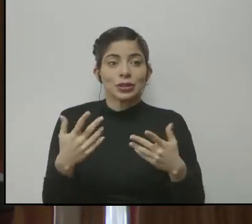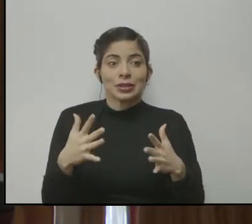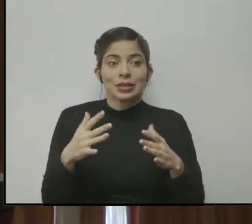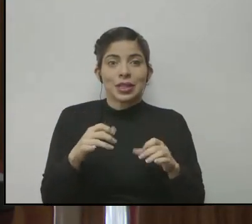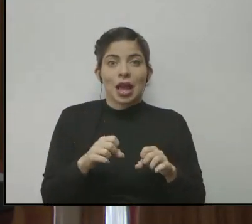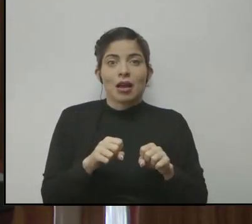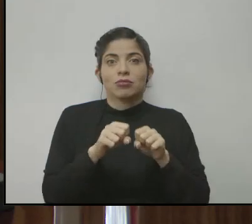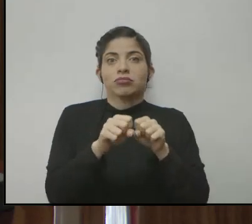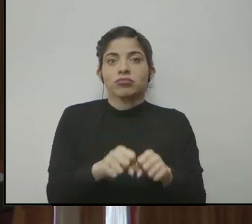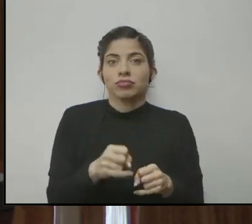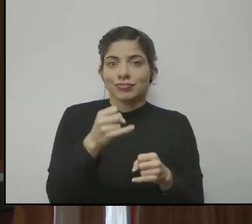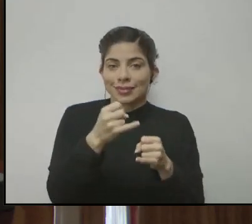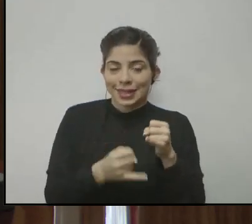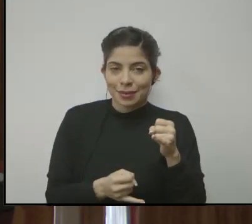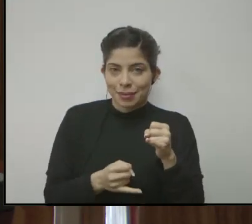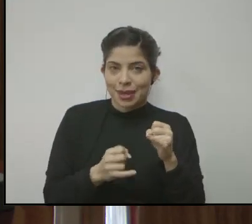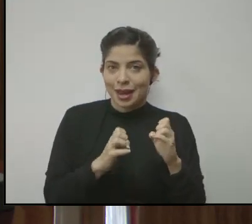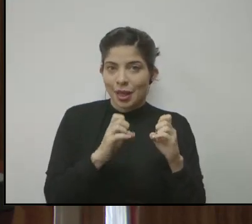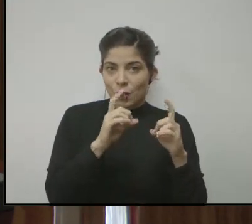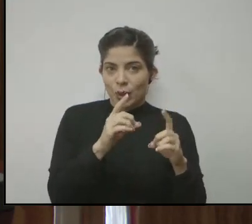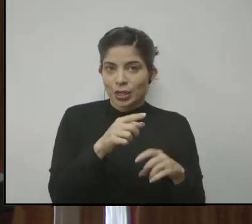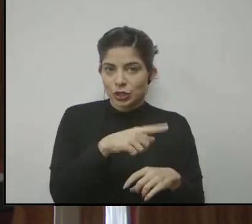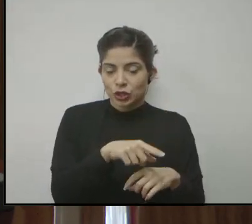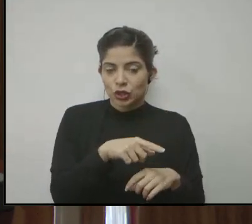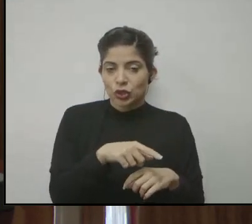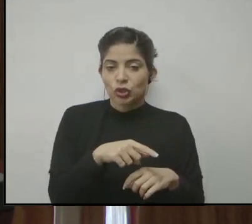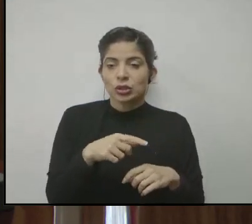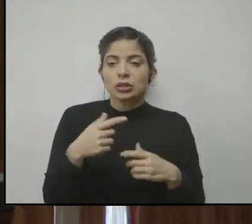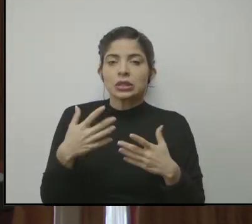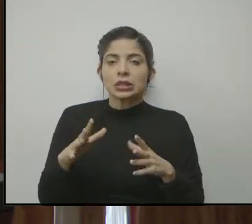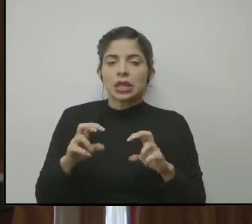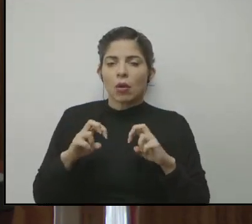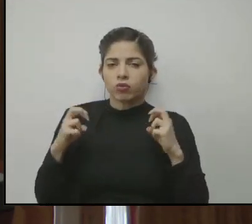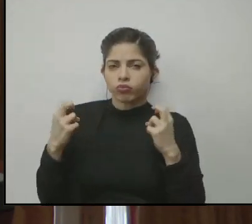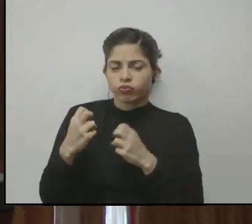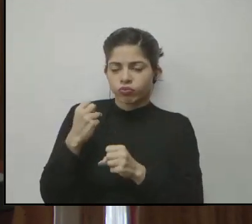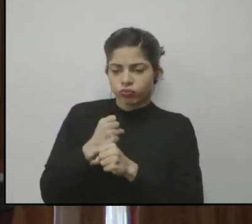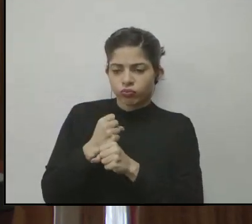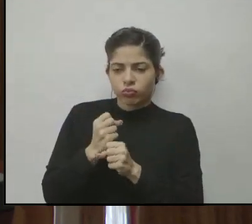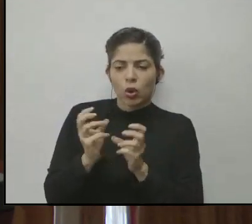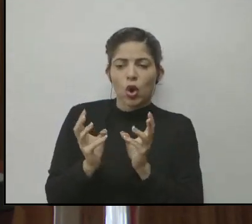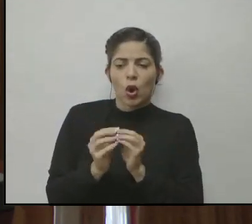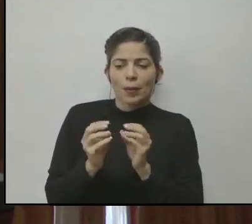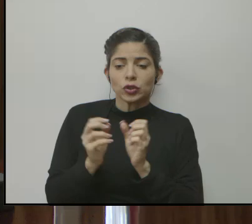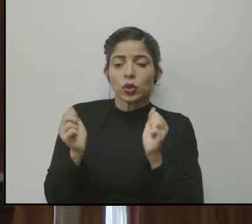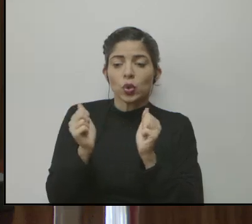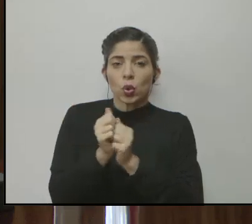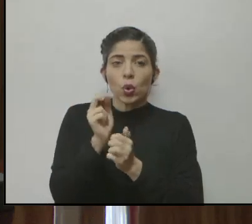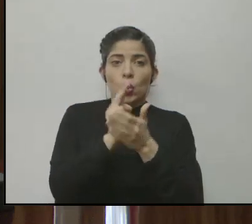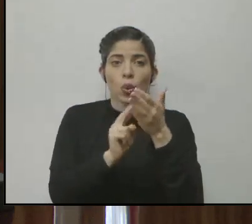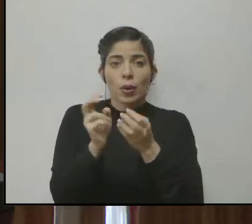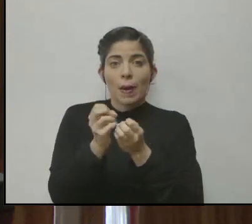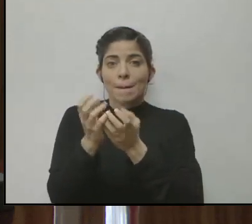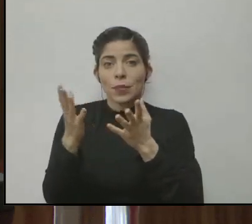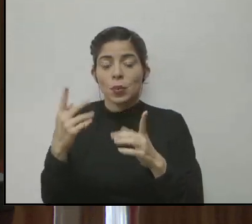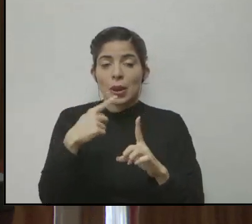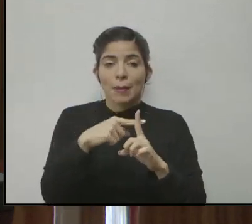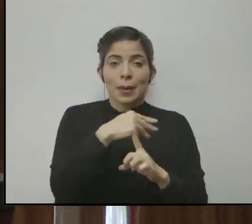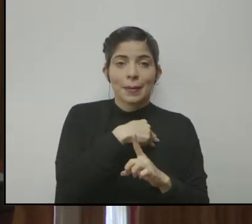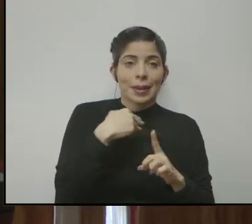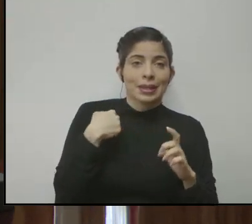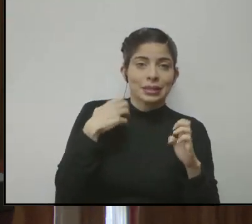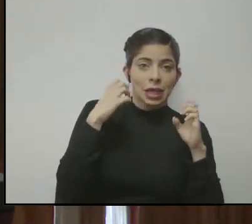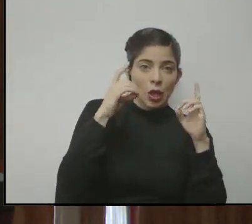egresa este año del servicio educativo. Hicimos una mesa de trabajo, una comisión de las universidades públicas junto con el Ministerio de